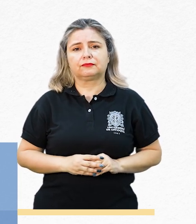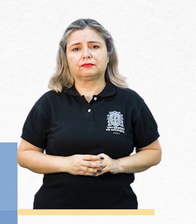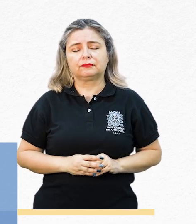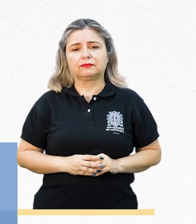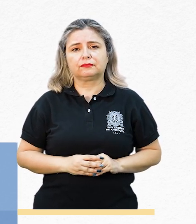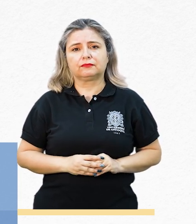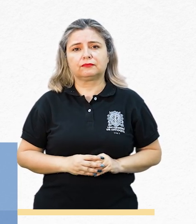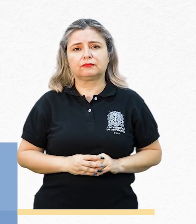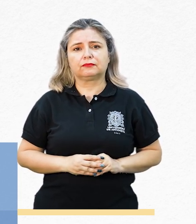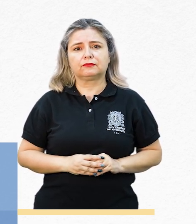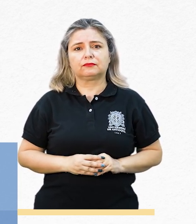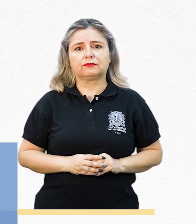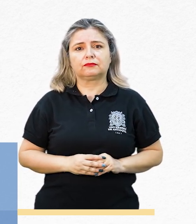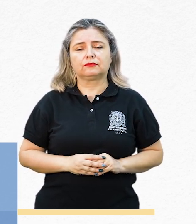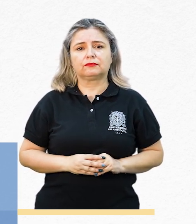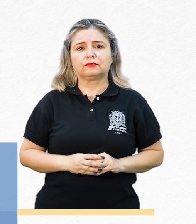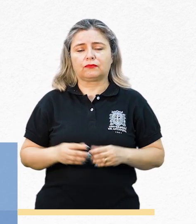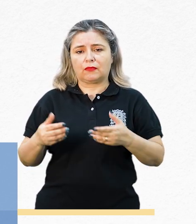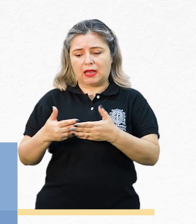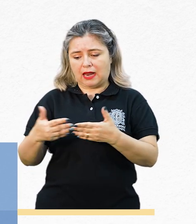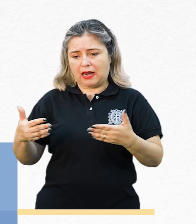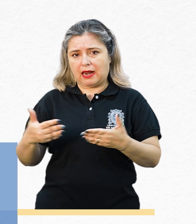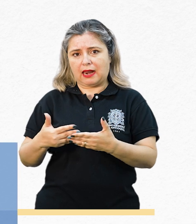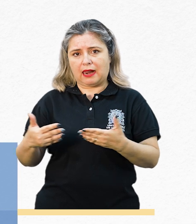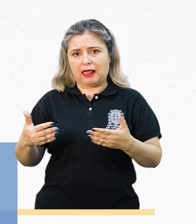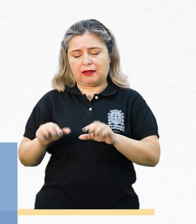Y aquí puedo escribir el mensaje.